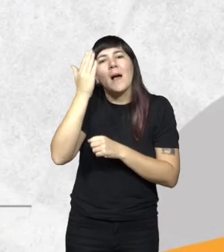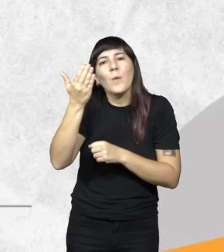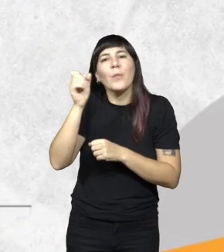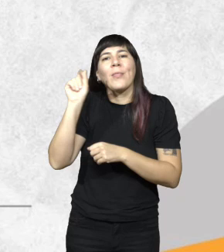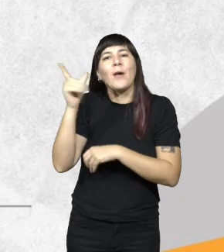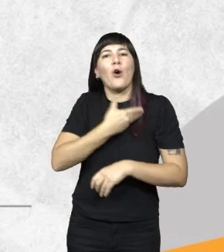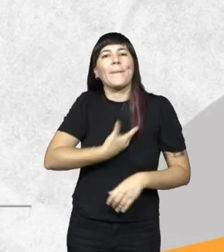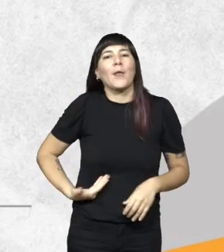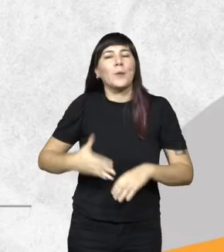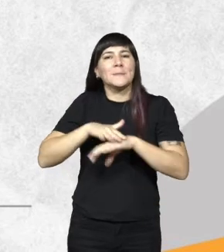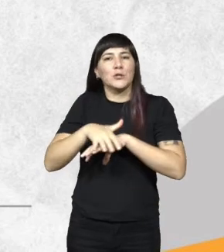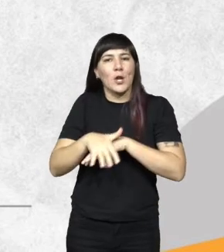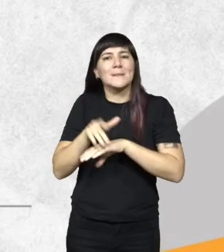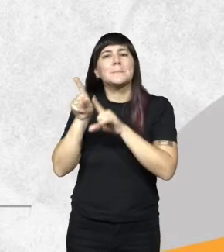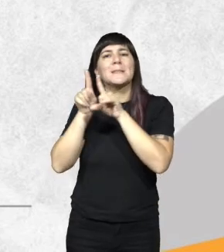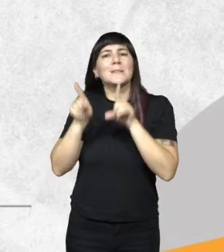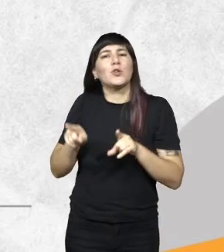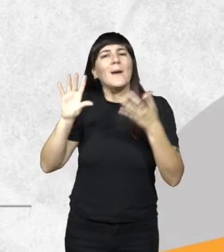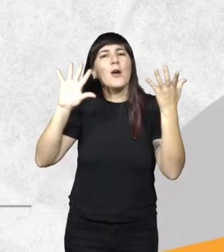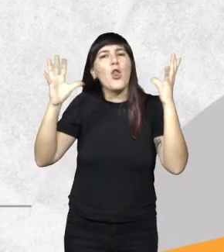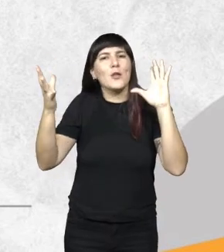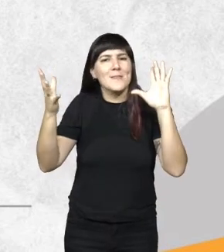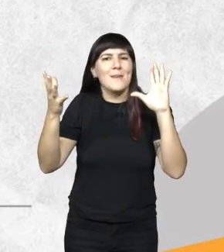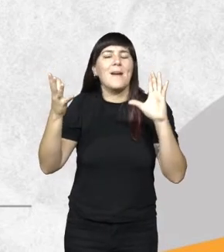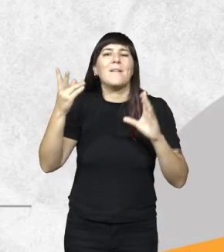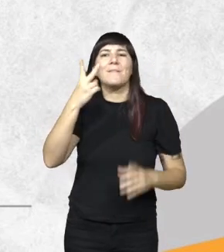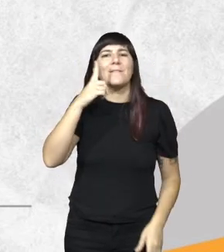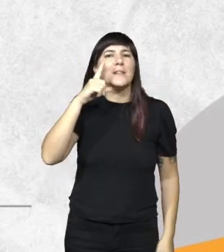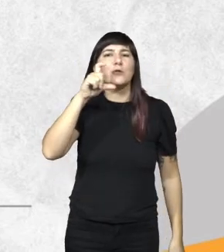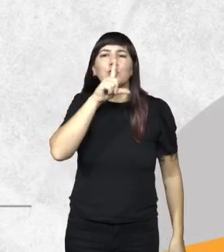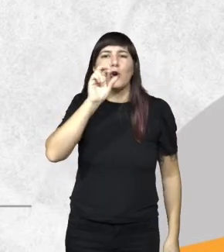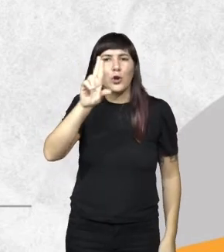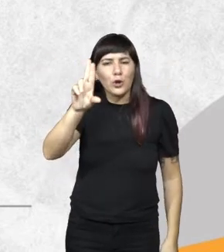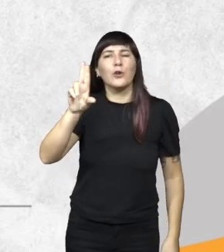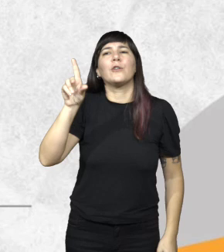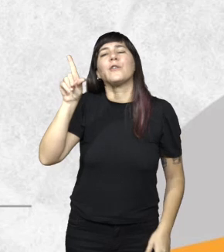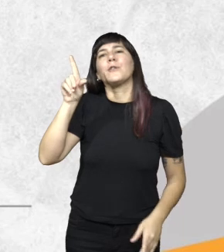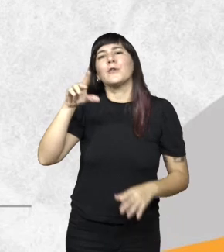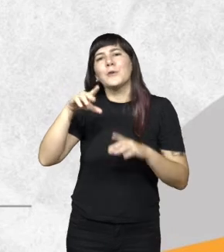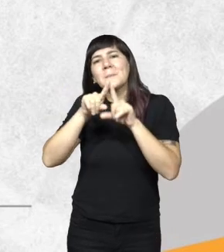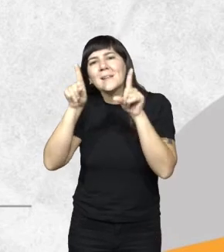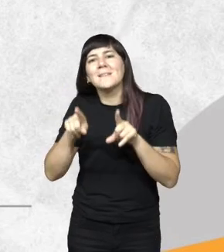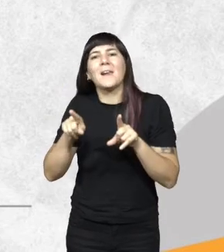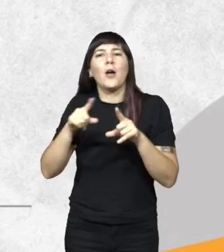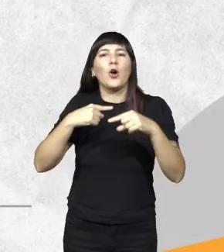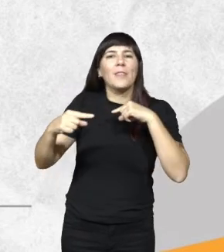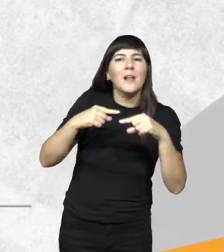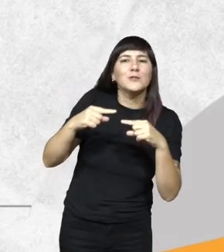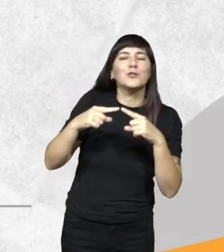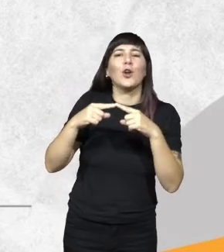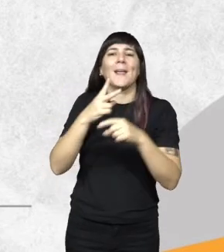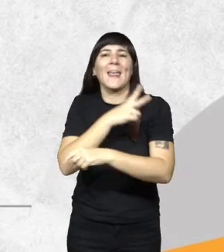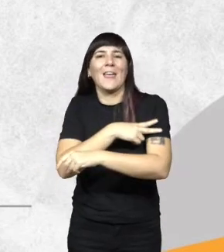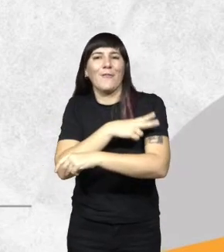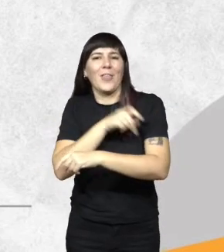provincia de Misiones de nuestro ministro de Ecología el ingeniero Víctor Kramer a la ministra de Coordinación al secretario de Ambiente al jefe de la policía